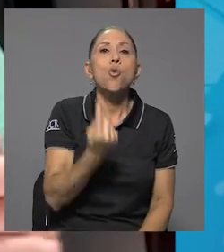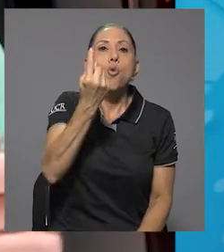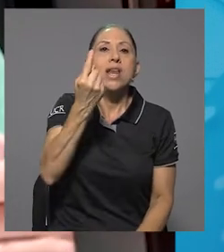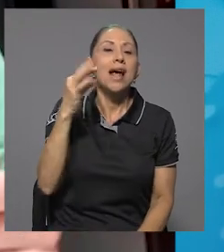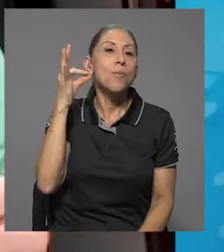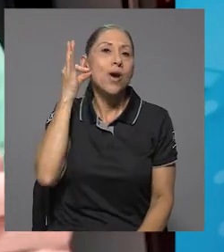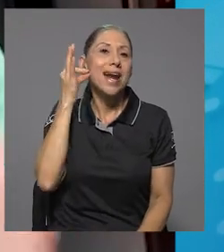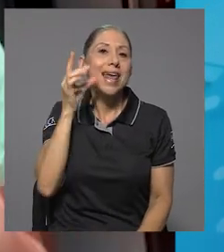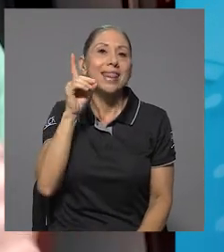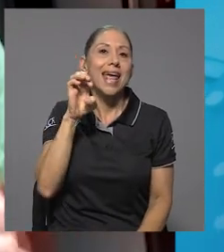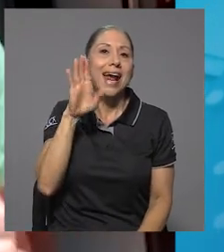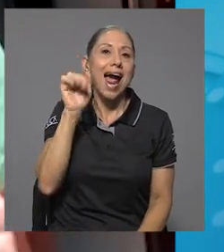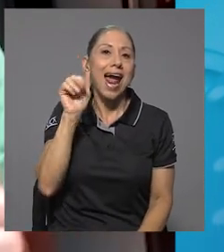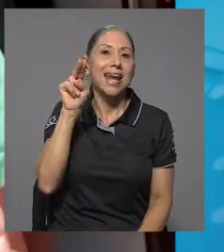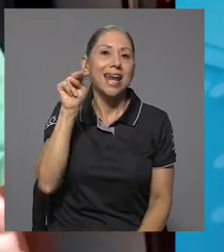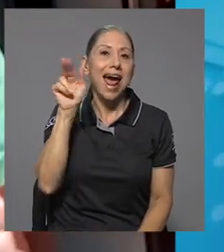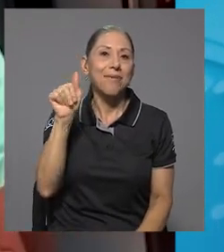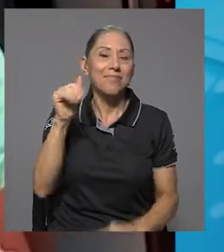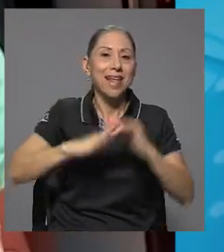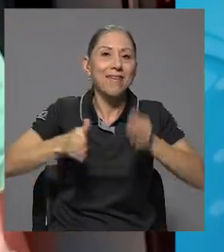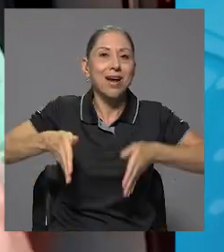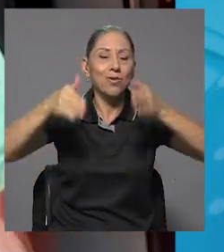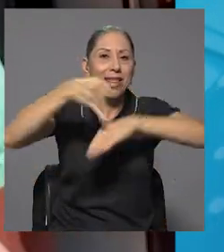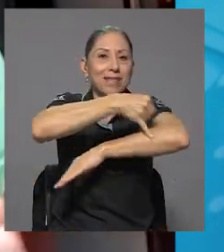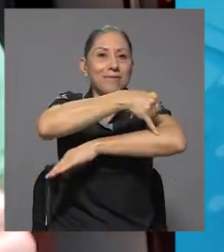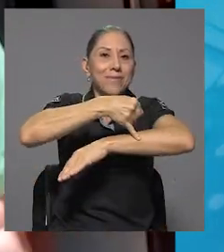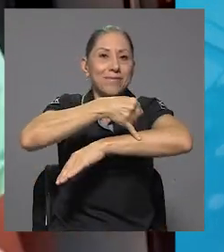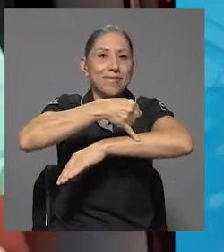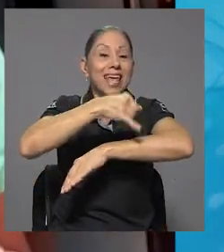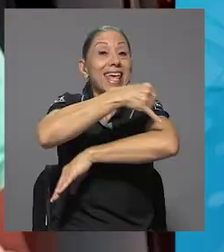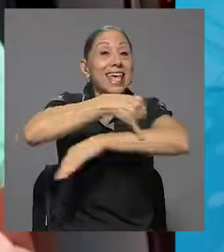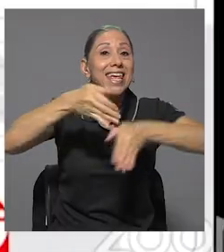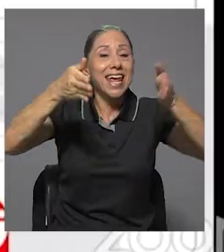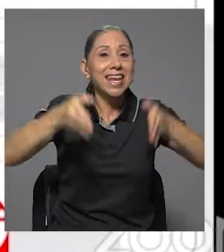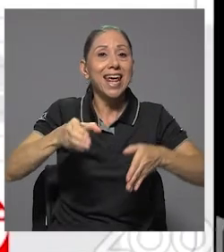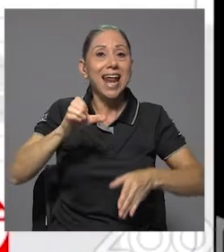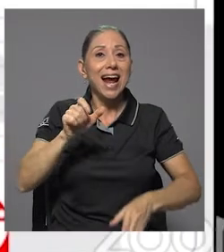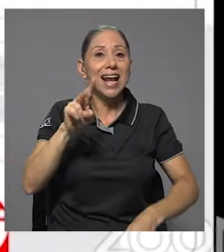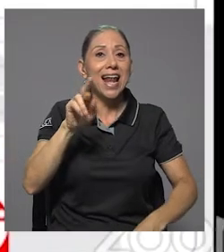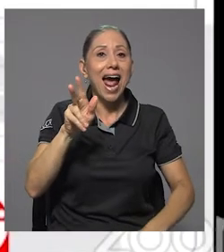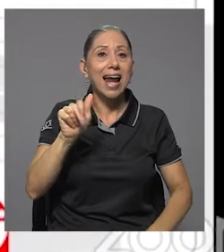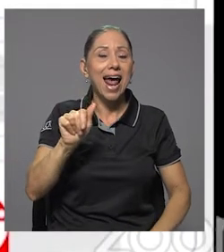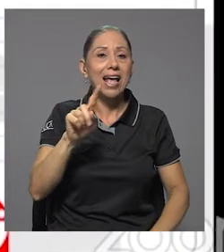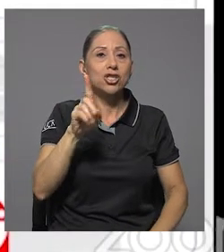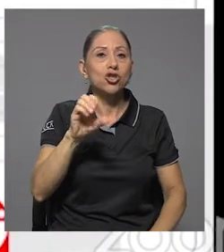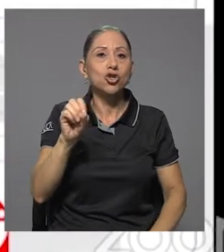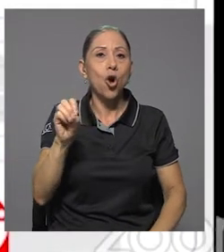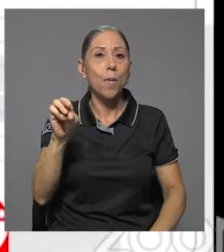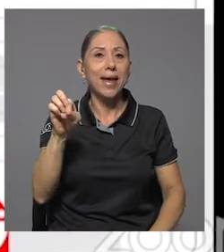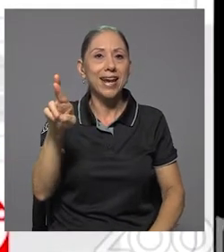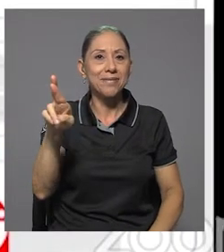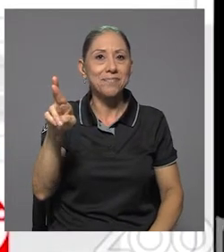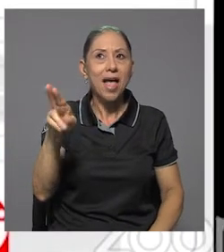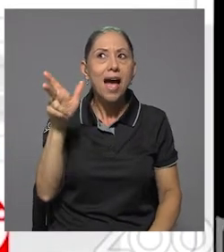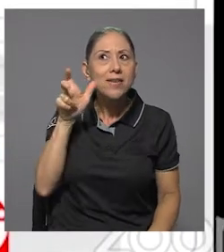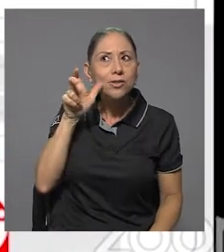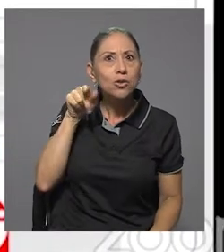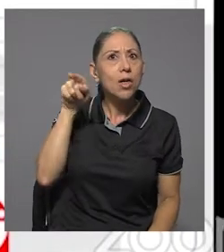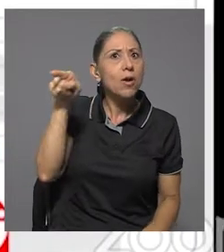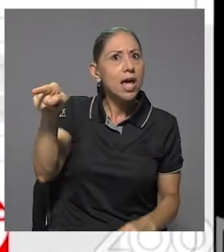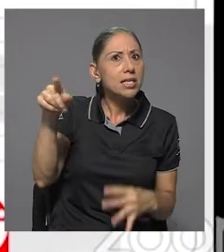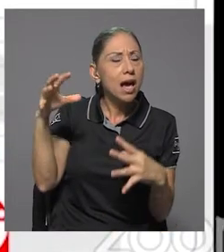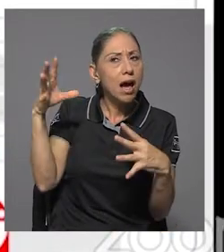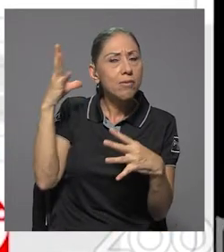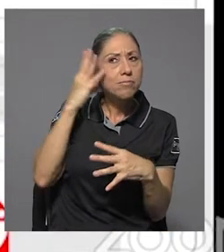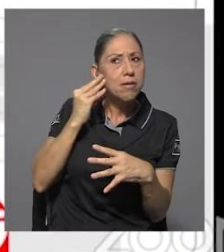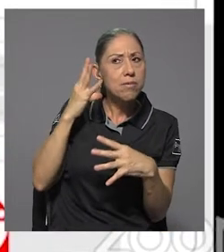decana de la Facultad de Ingeniería en 80 años, que es la ingeniera Clara Sommer. Entonces, haber escuchado también el recorrido de ella en lo